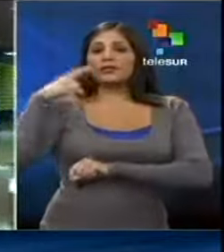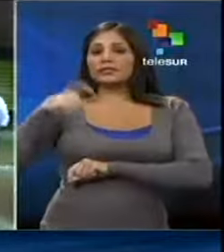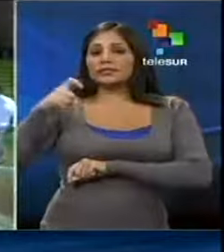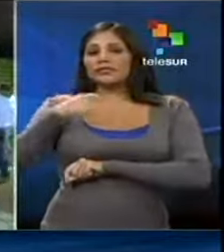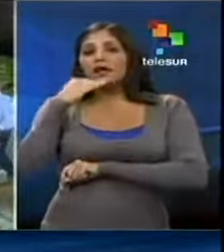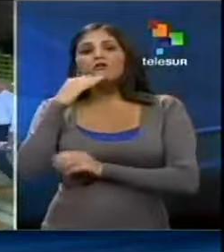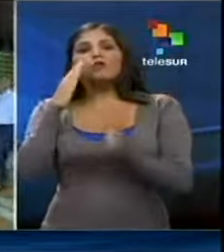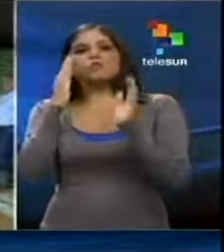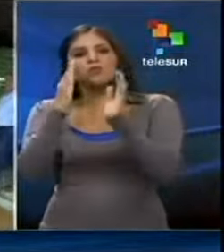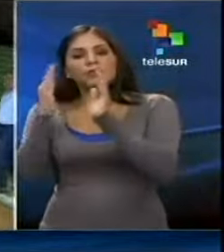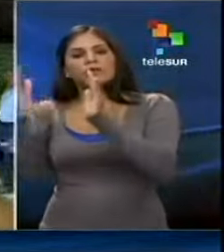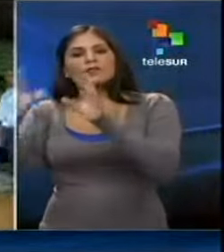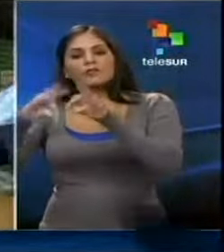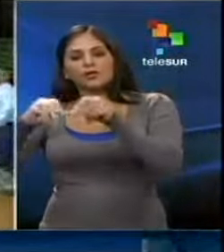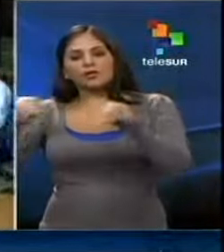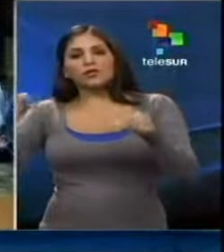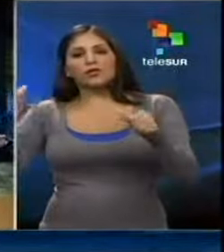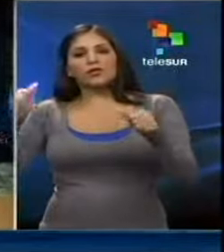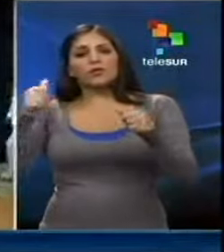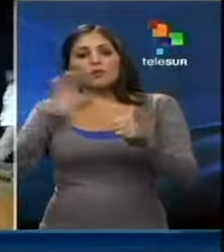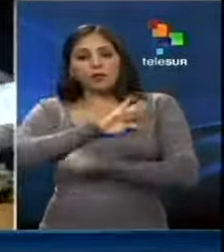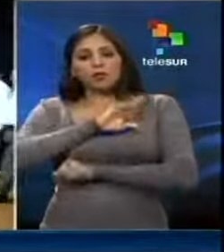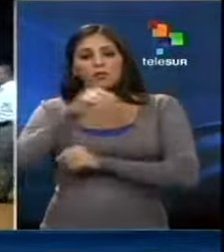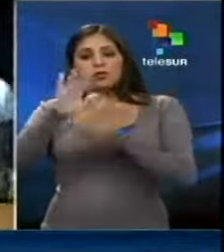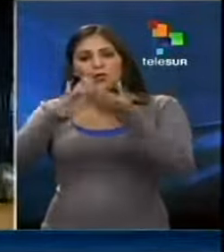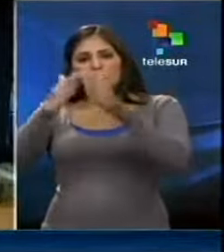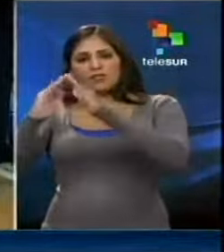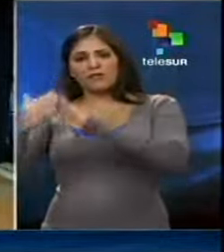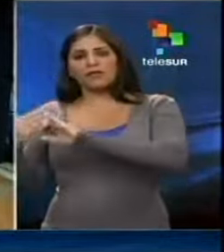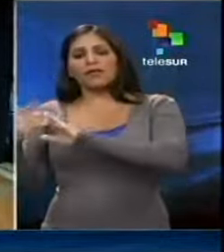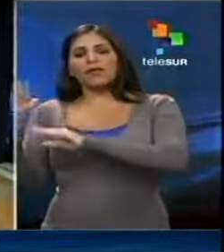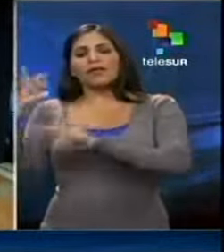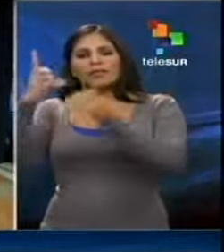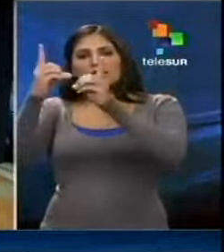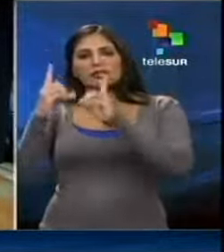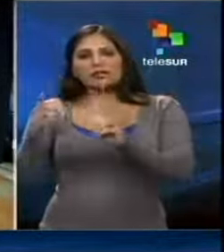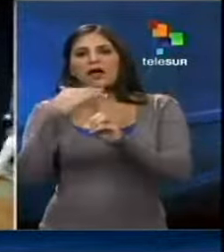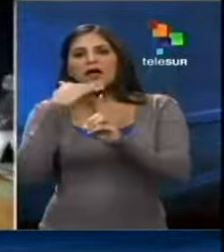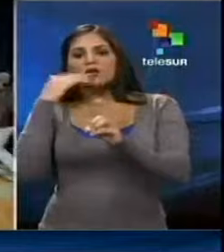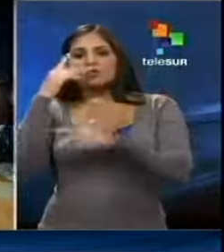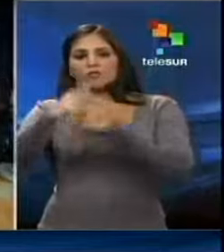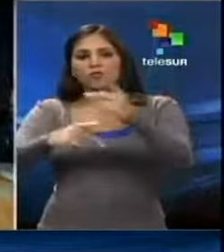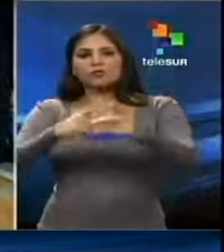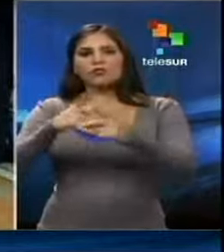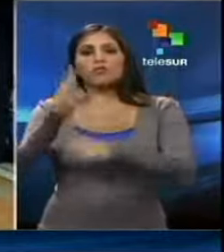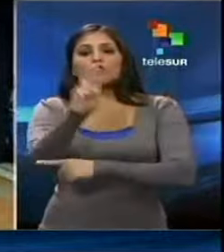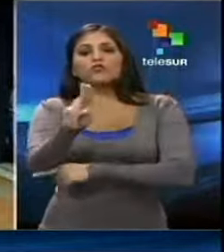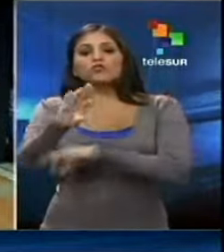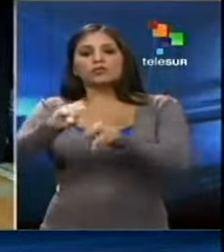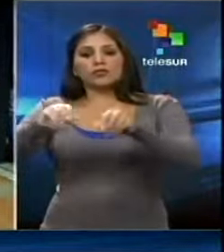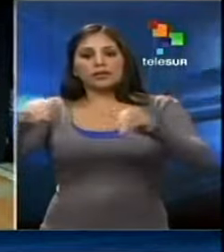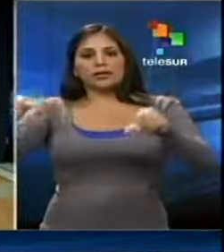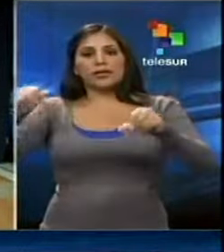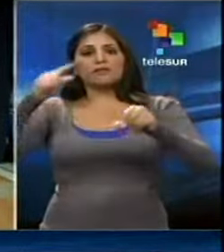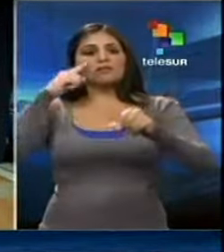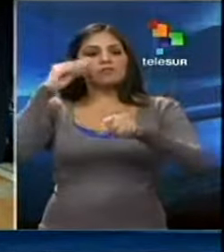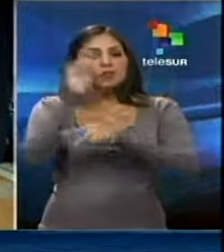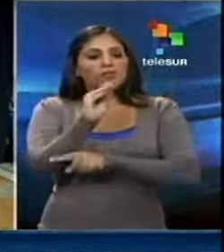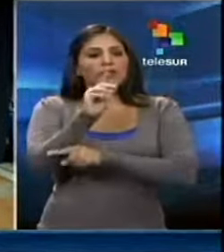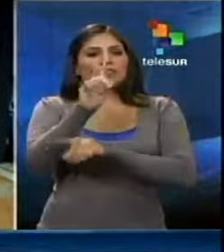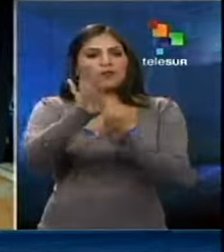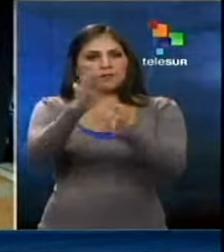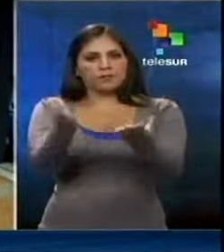ordenamiento territorial donde sean las propias comunidades las que decidan la organización de la producción, los usos del suelo y la protección ambiental.